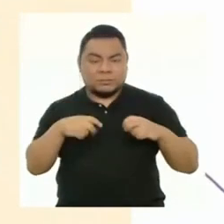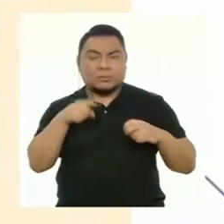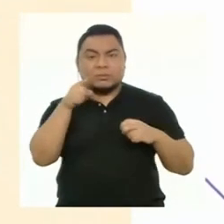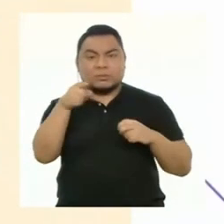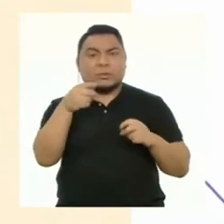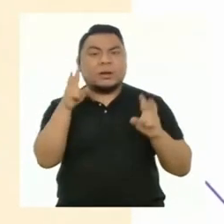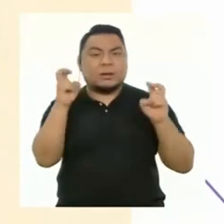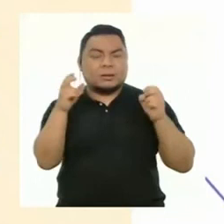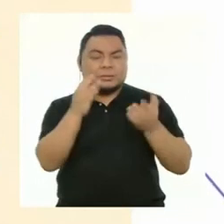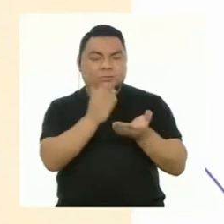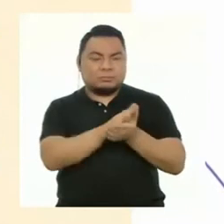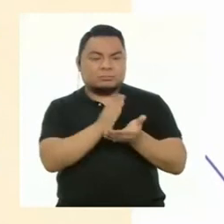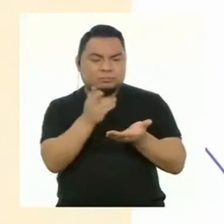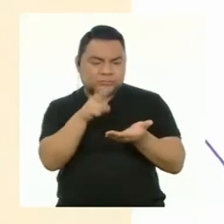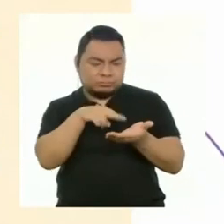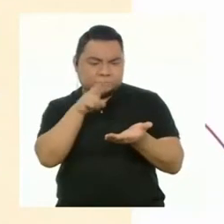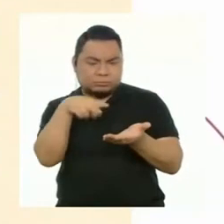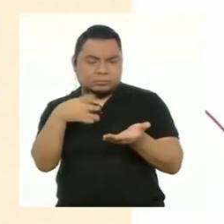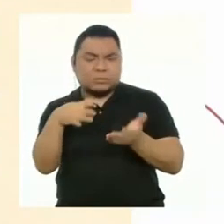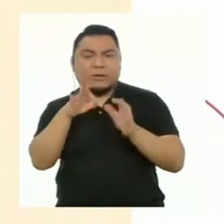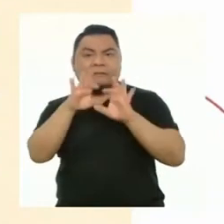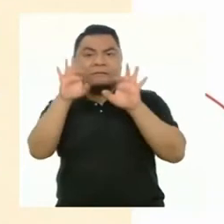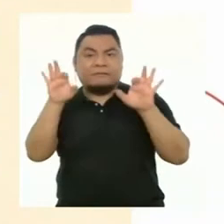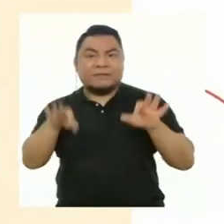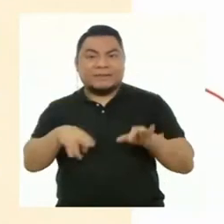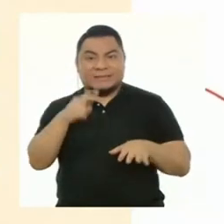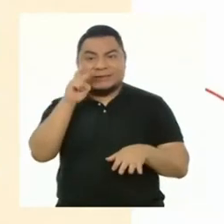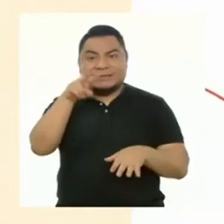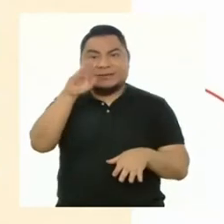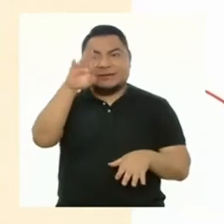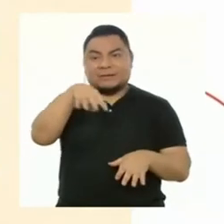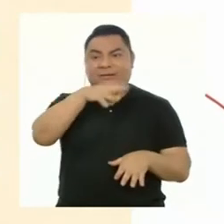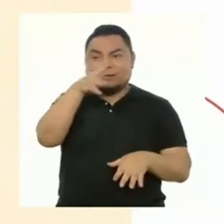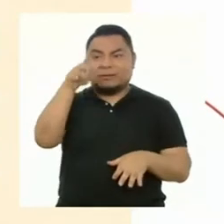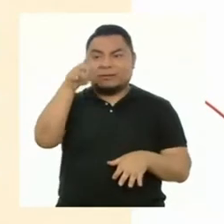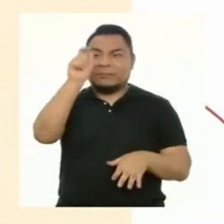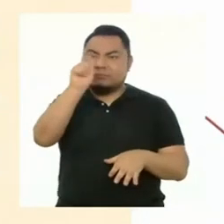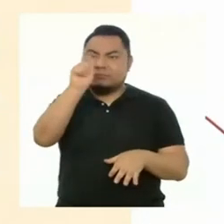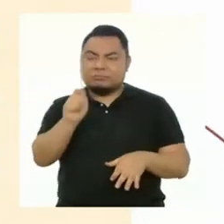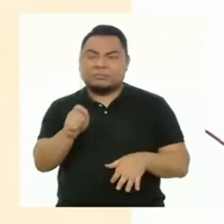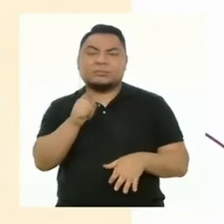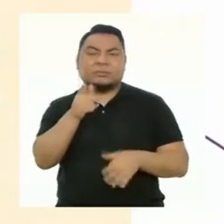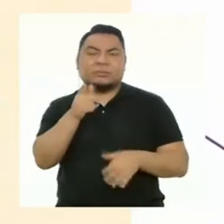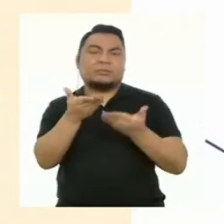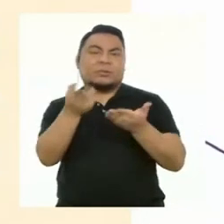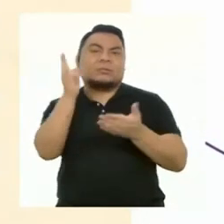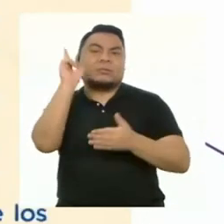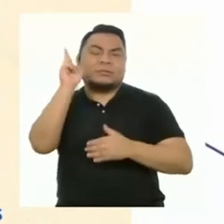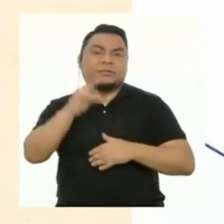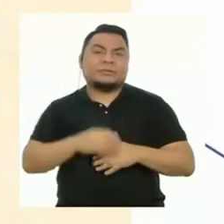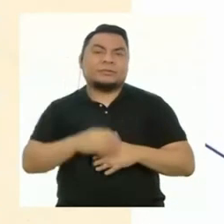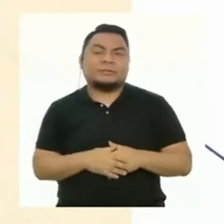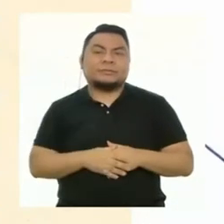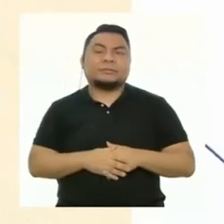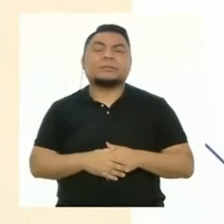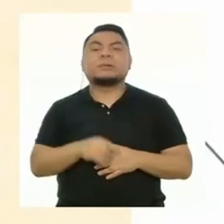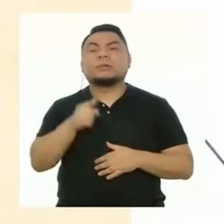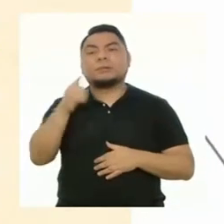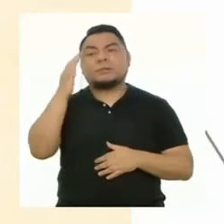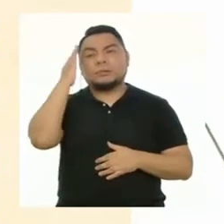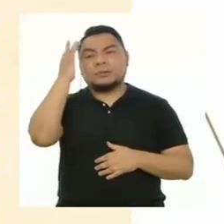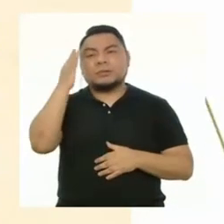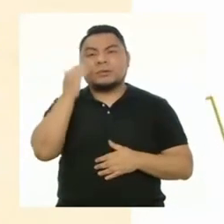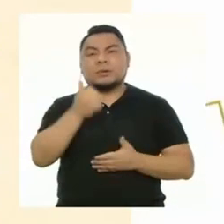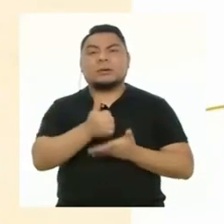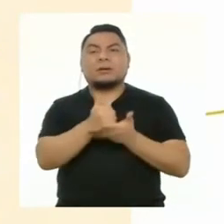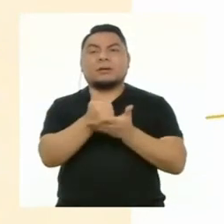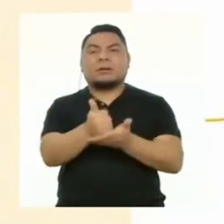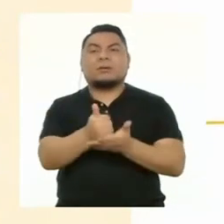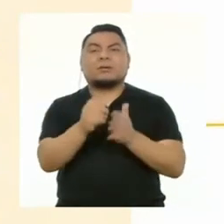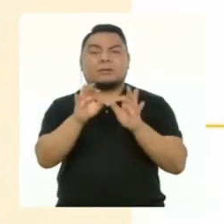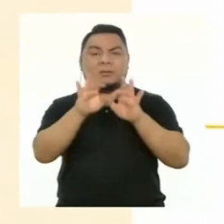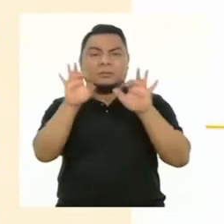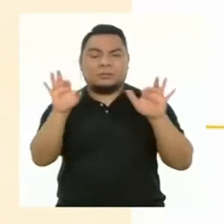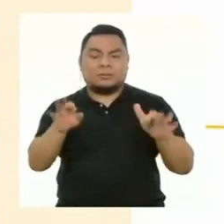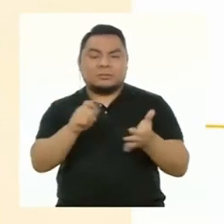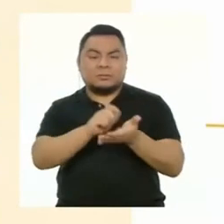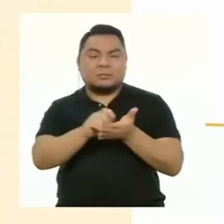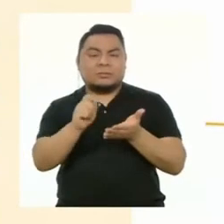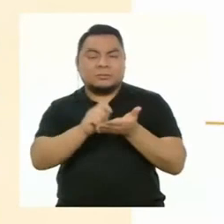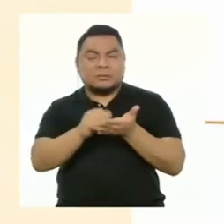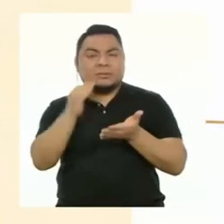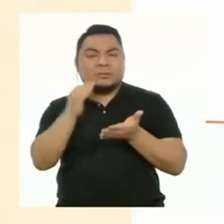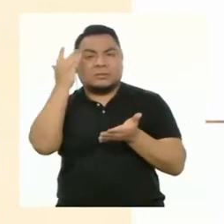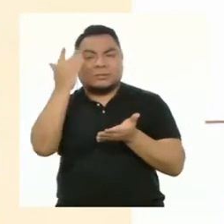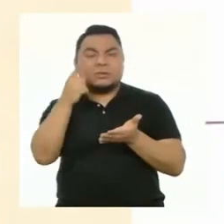productos que realizaste en base a una ficha de evaluación que podría ser proporcionada por tu profesor. Reflexiona con la ayuda de tu ficha de